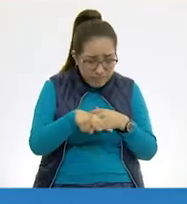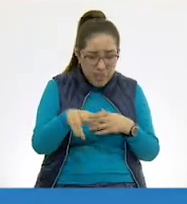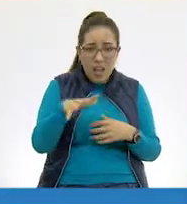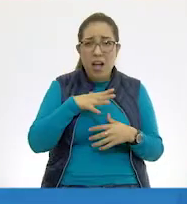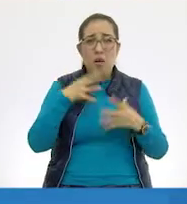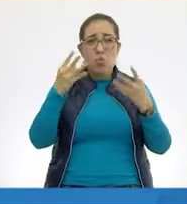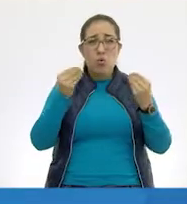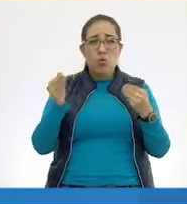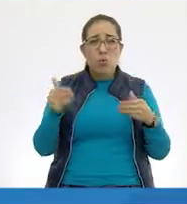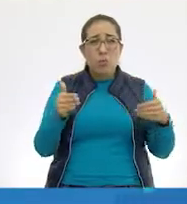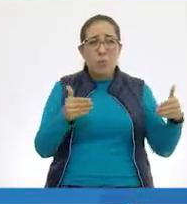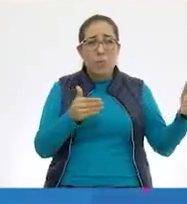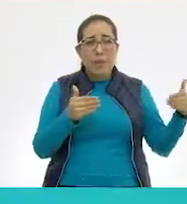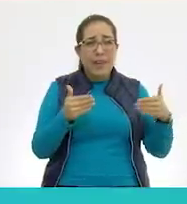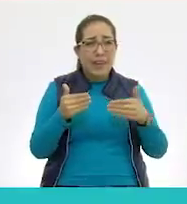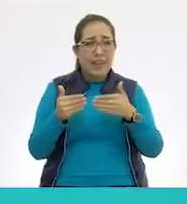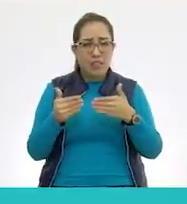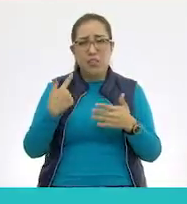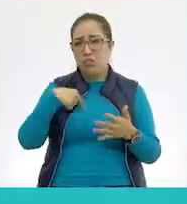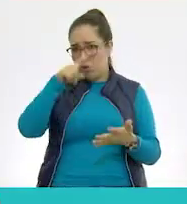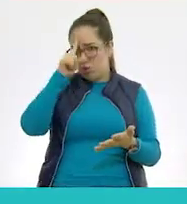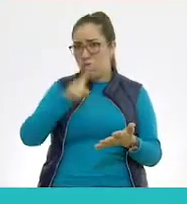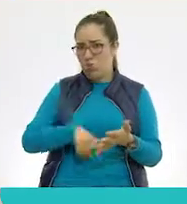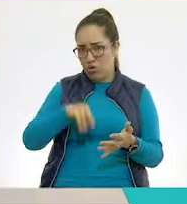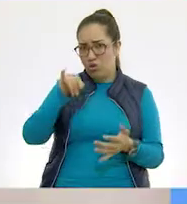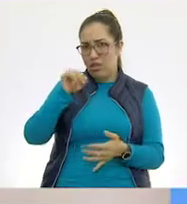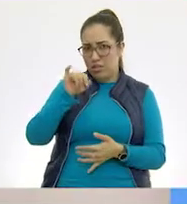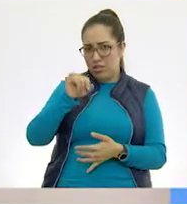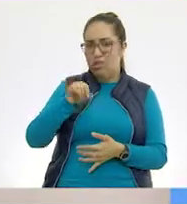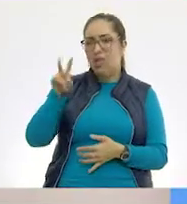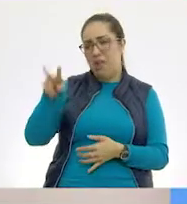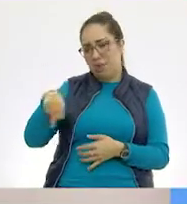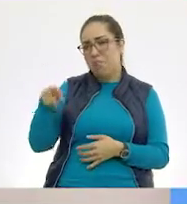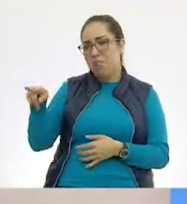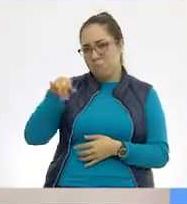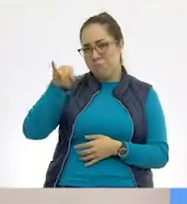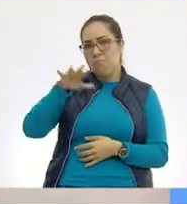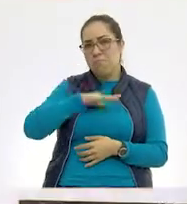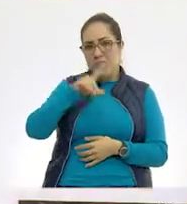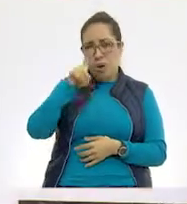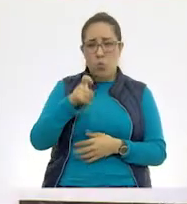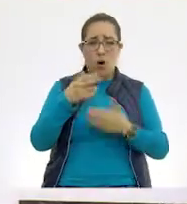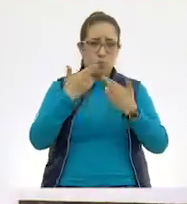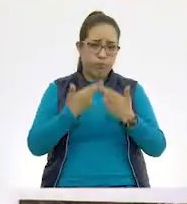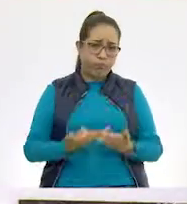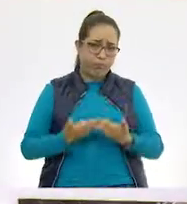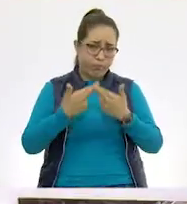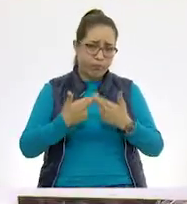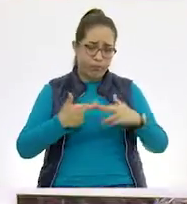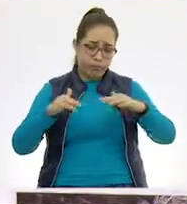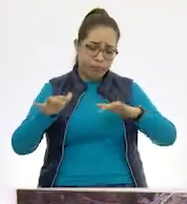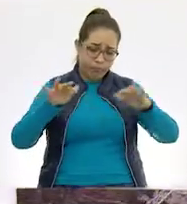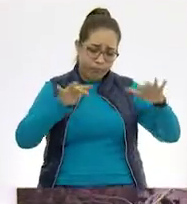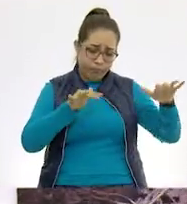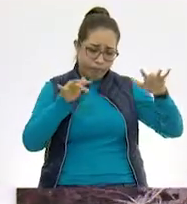pececitos. Muy bien. Yo creo que aquí sí, ¿no? Yo creo que sí, porque hay mucha agua. Es un ambiente húmedo. ¿Y qué tal el